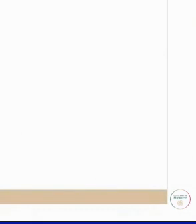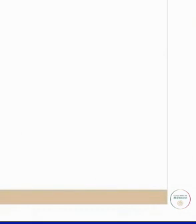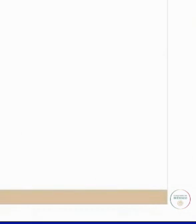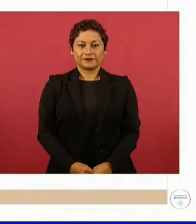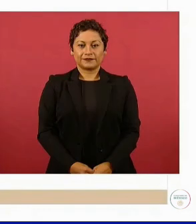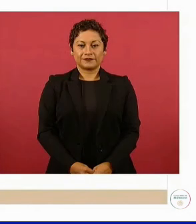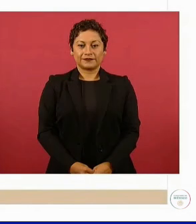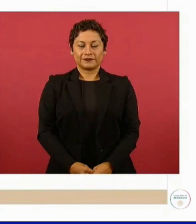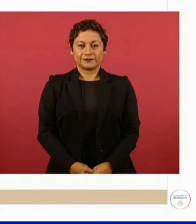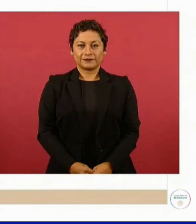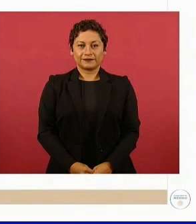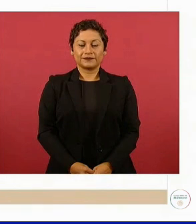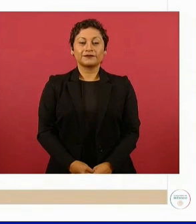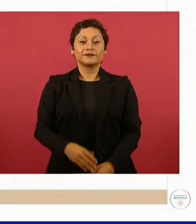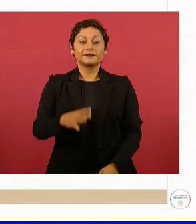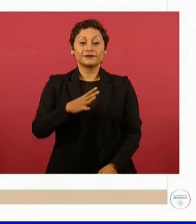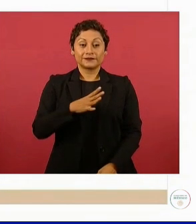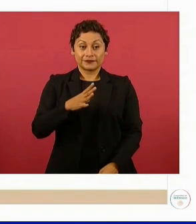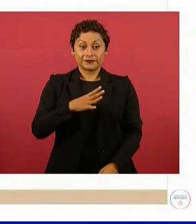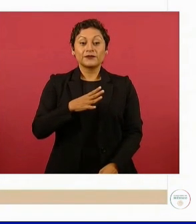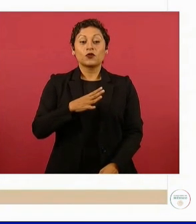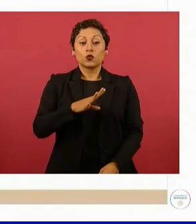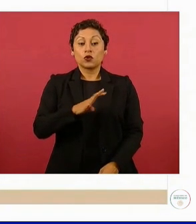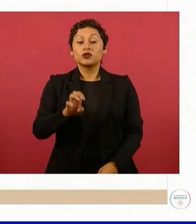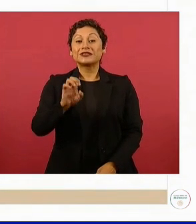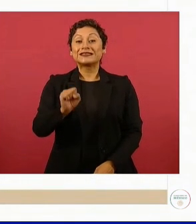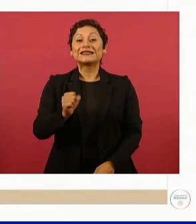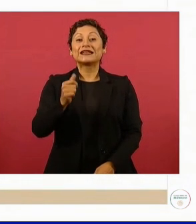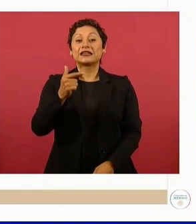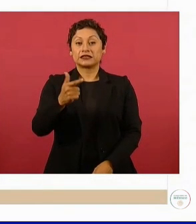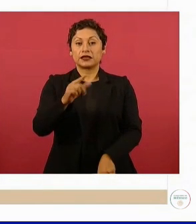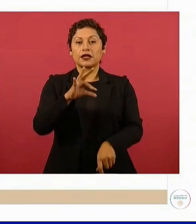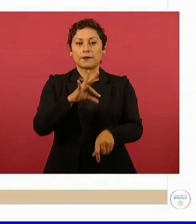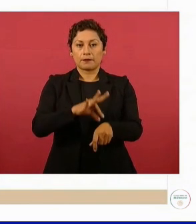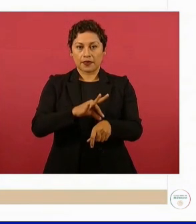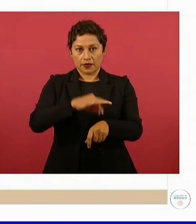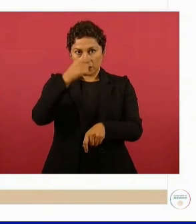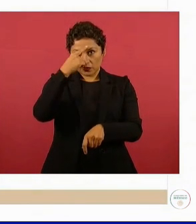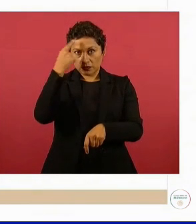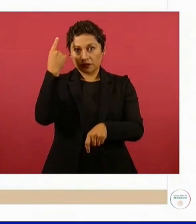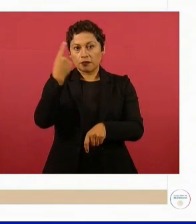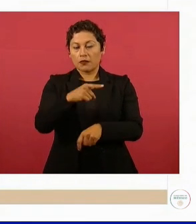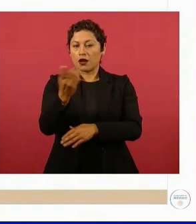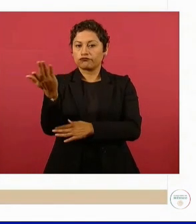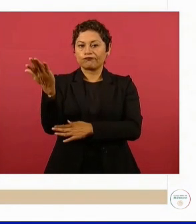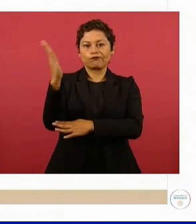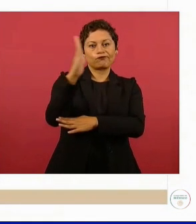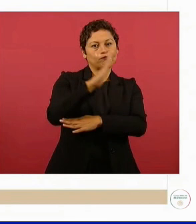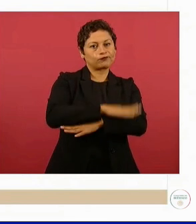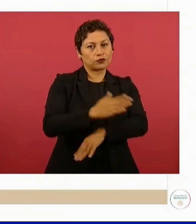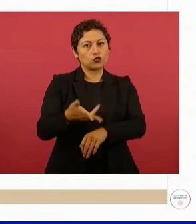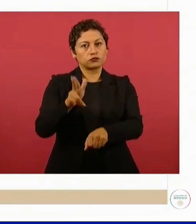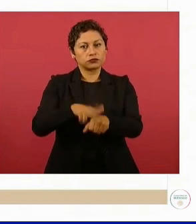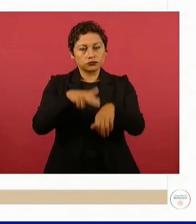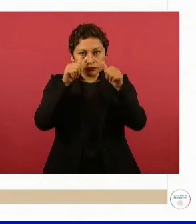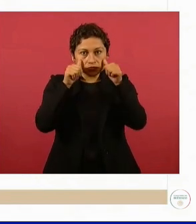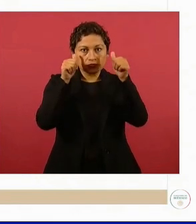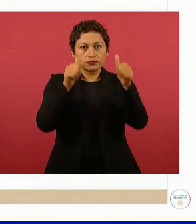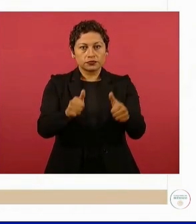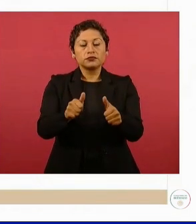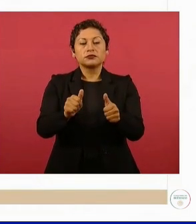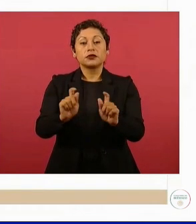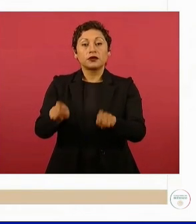467 de los 600 médicos que necesitamos para estar cubiertos en todos los turnos. En términos del proceso de basificación llevamos